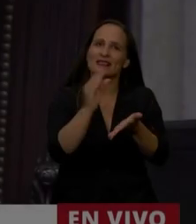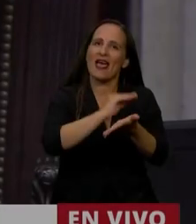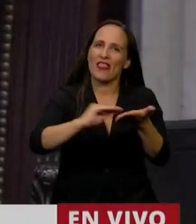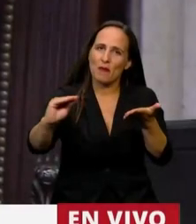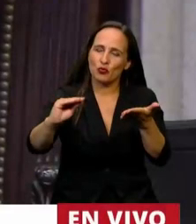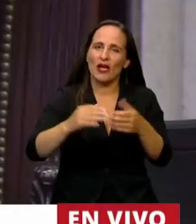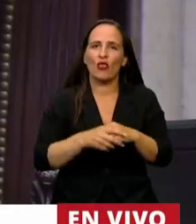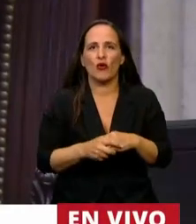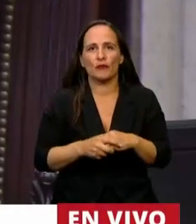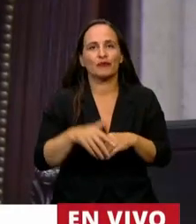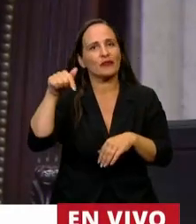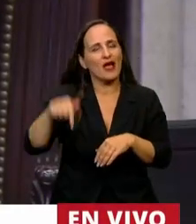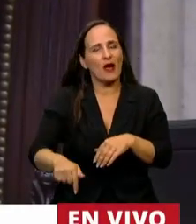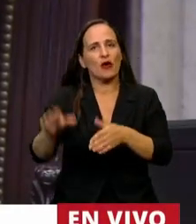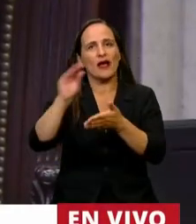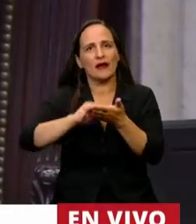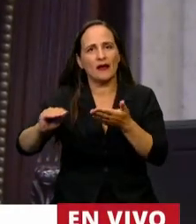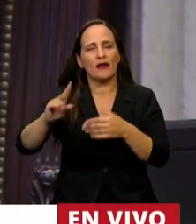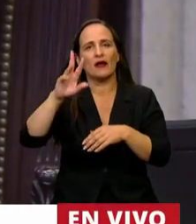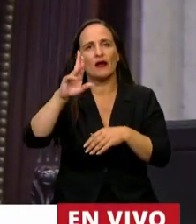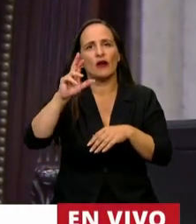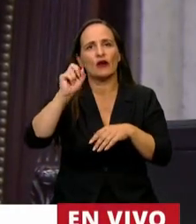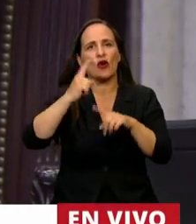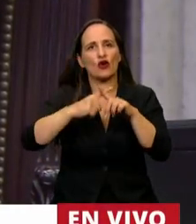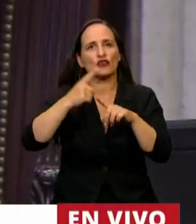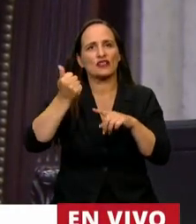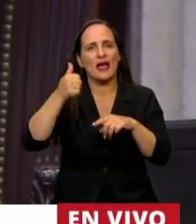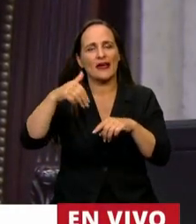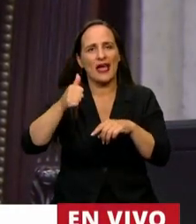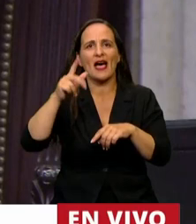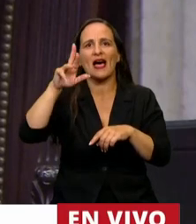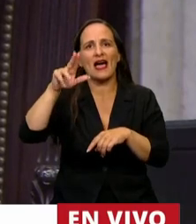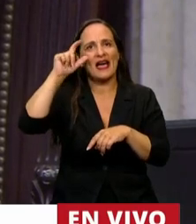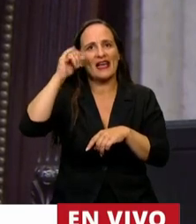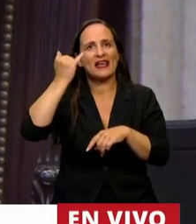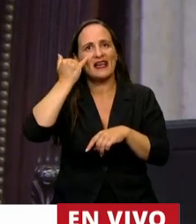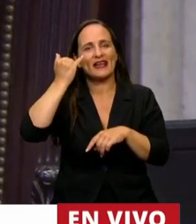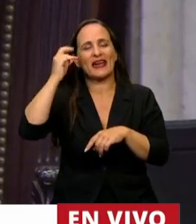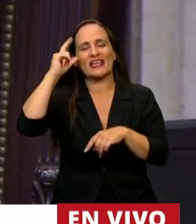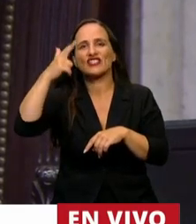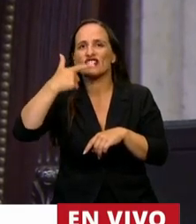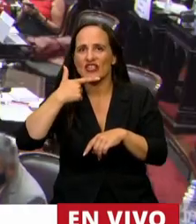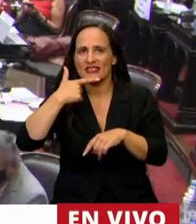Tiene la palabra la diputada Roxana Reyes para un homenaje a Ángela Zureda.